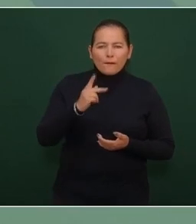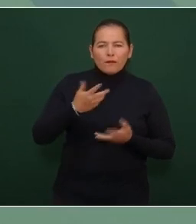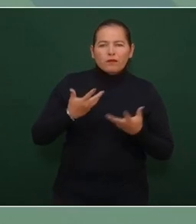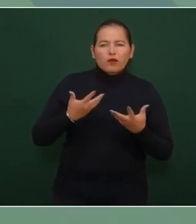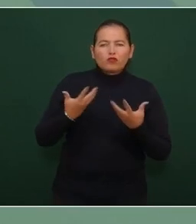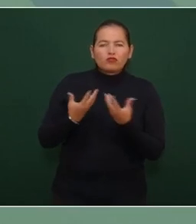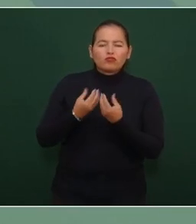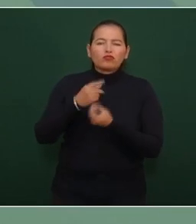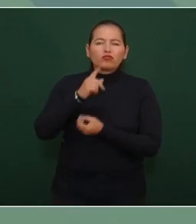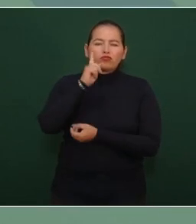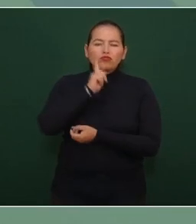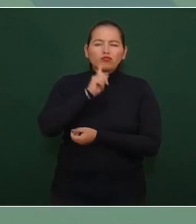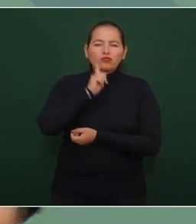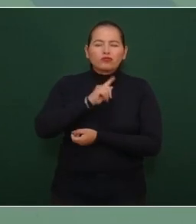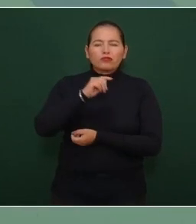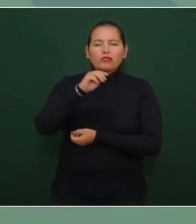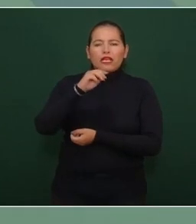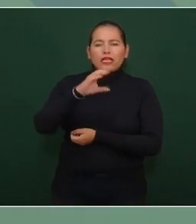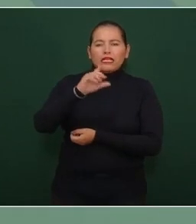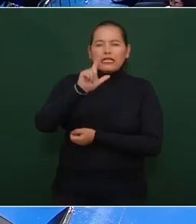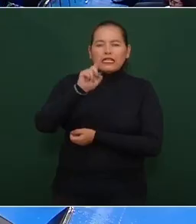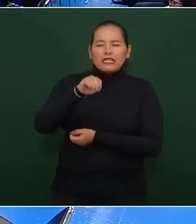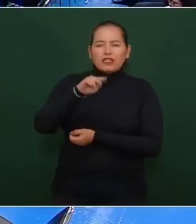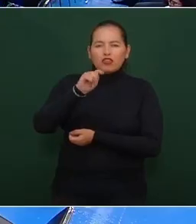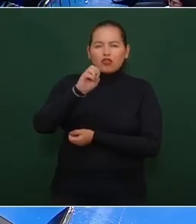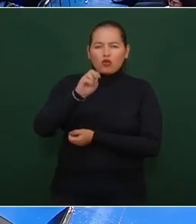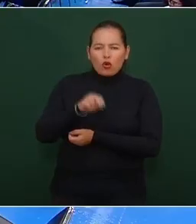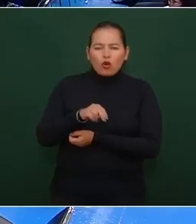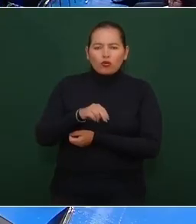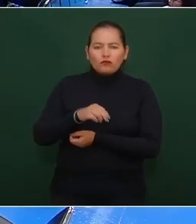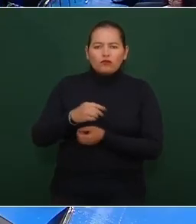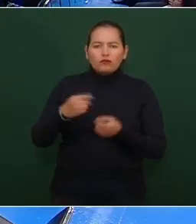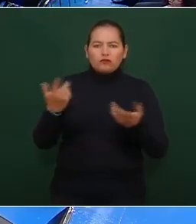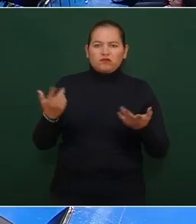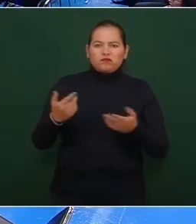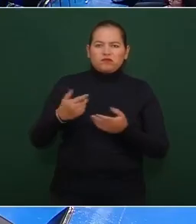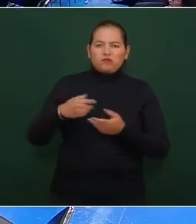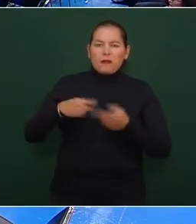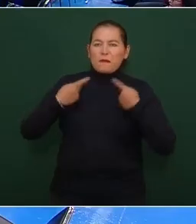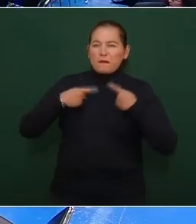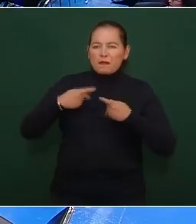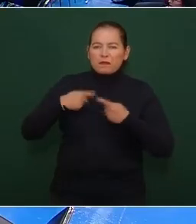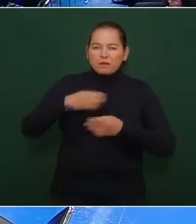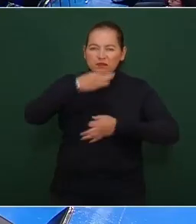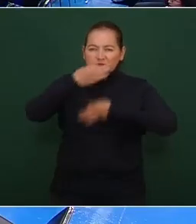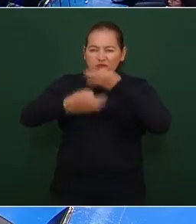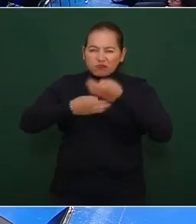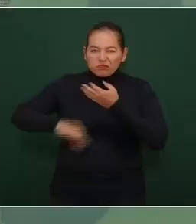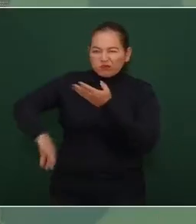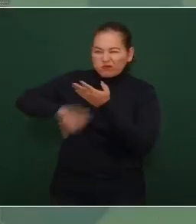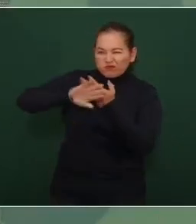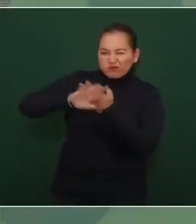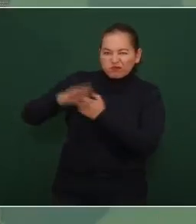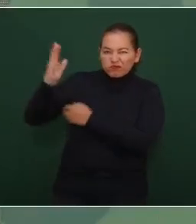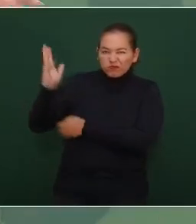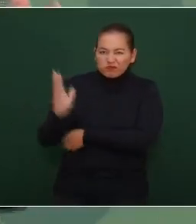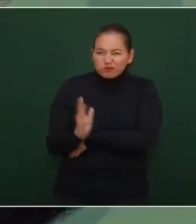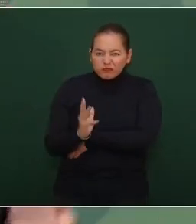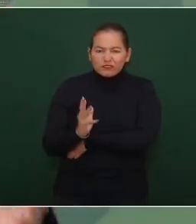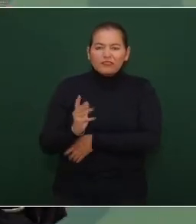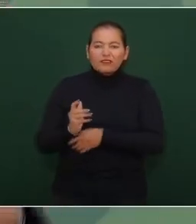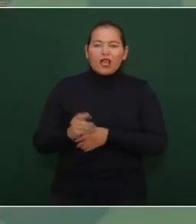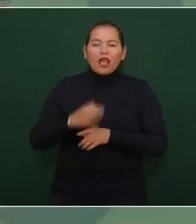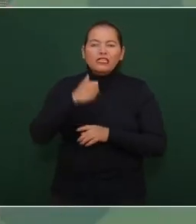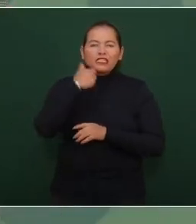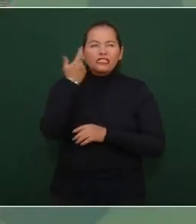trajeron nuestros adversarios publicistas y quisieron copiar